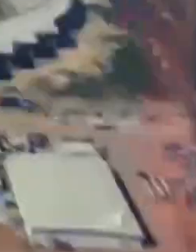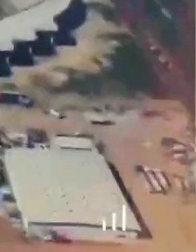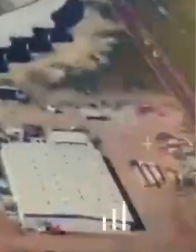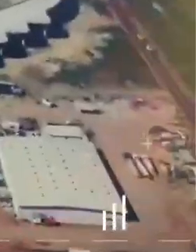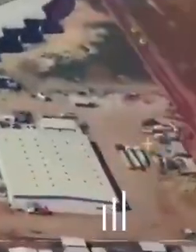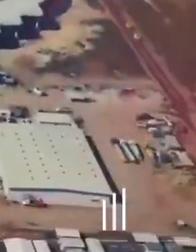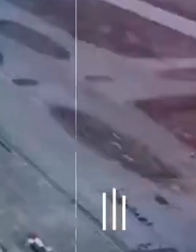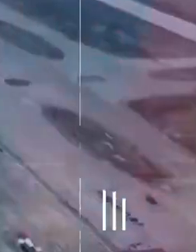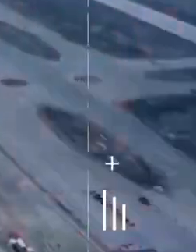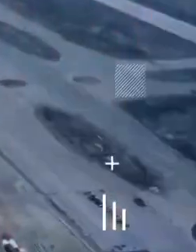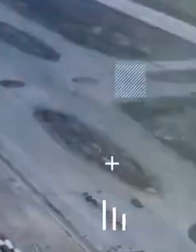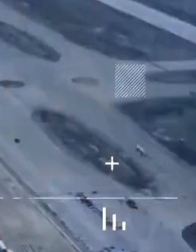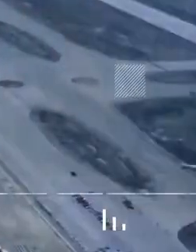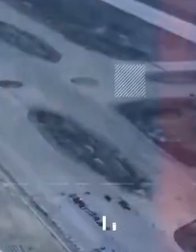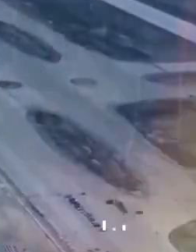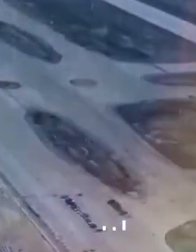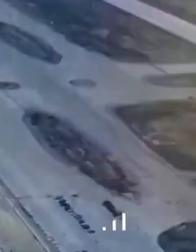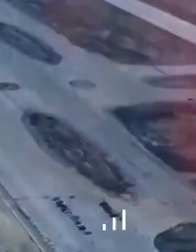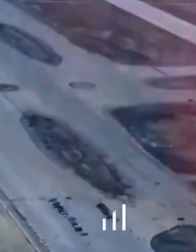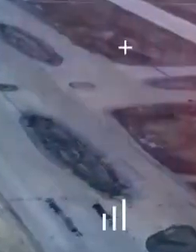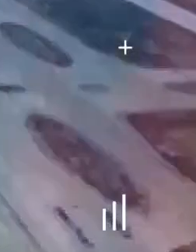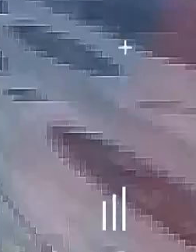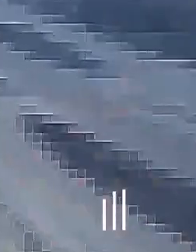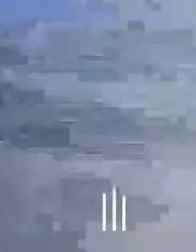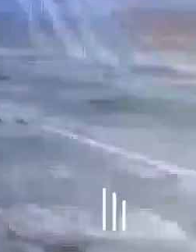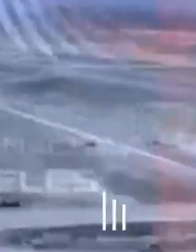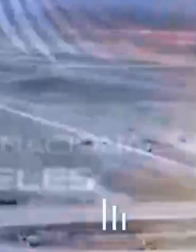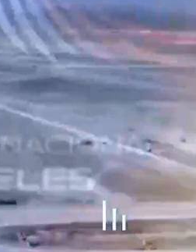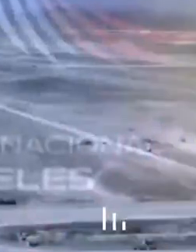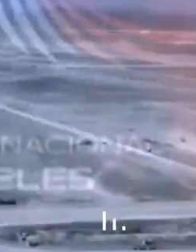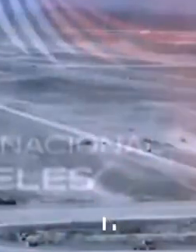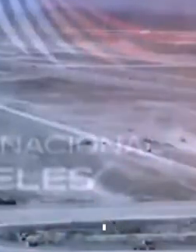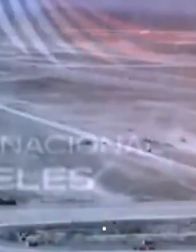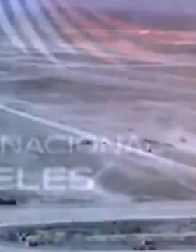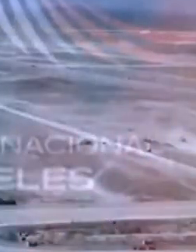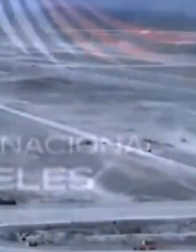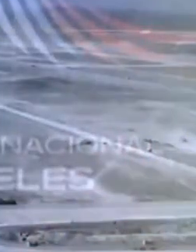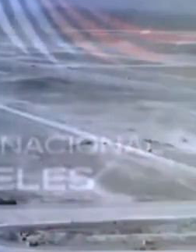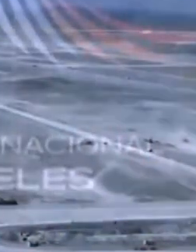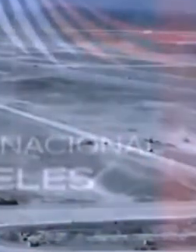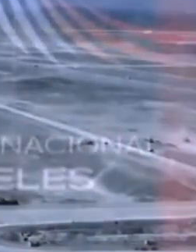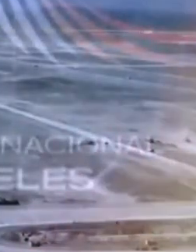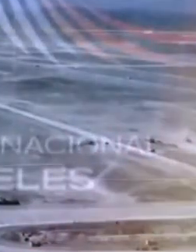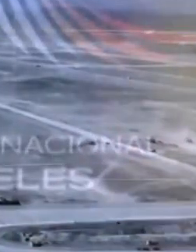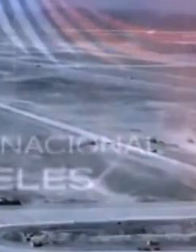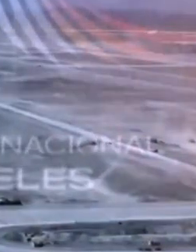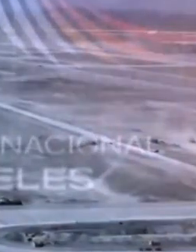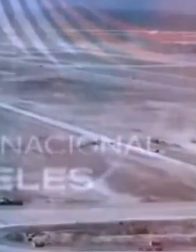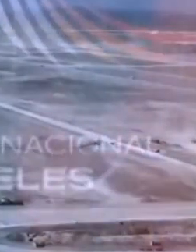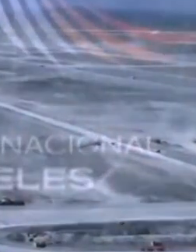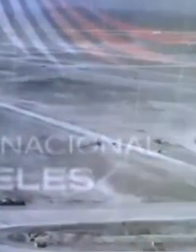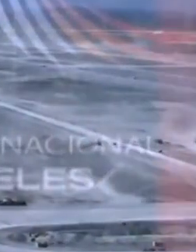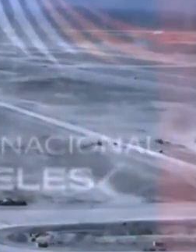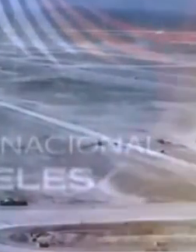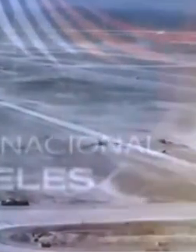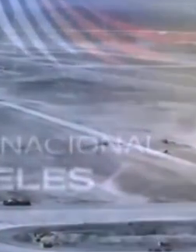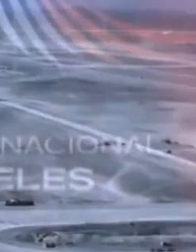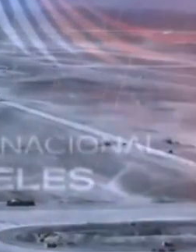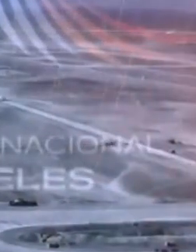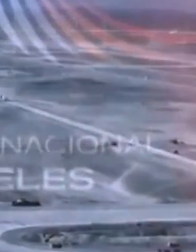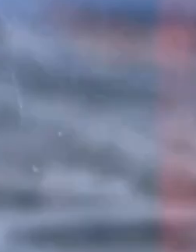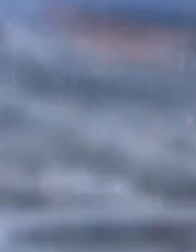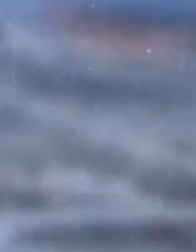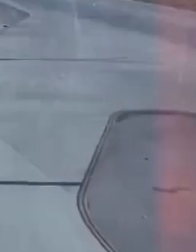1. Antes del 21 de marzo, fecha de la inauguración e inicio de operaciones del Aeropuerto Internacional Felipe